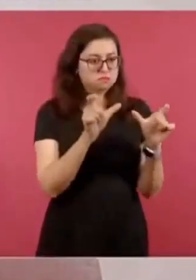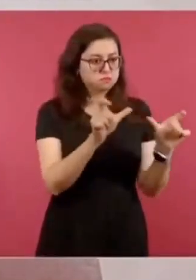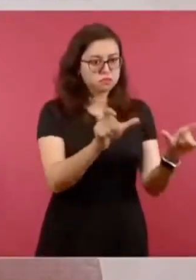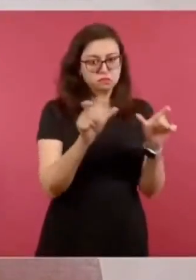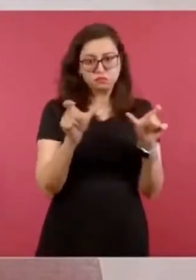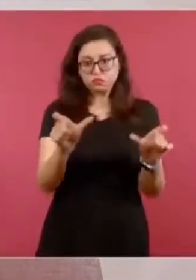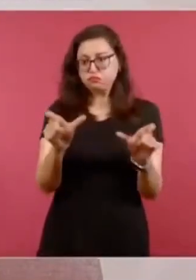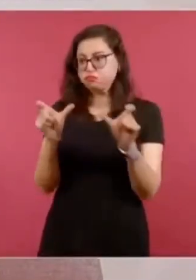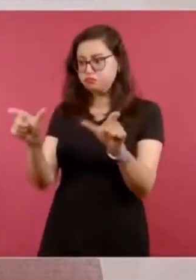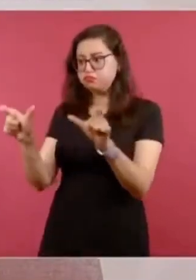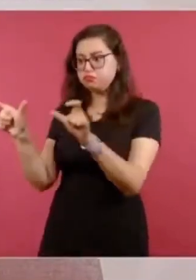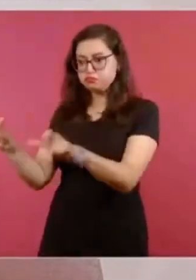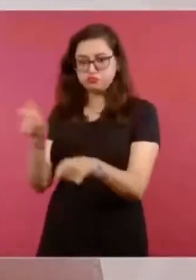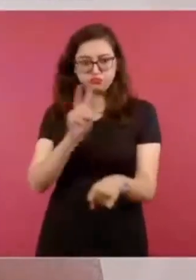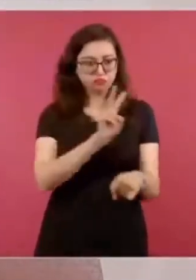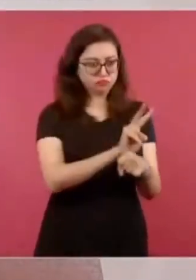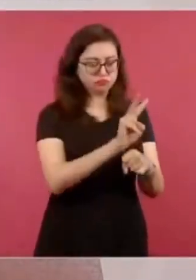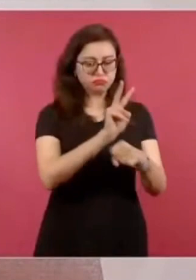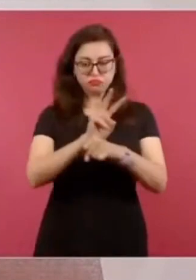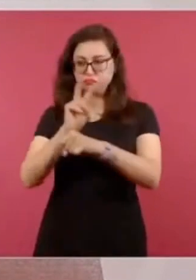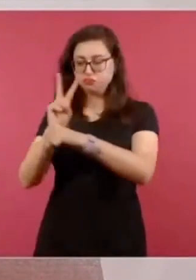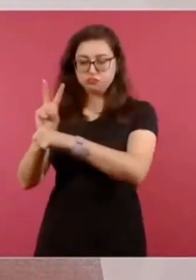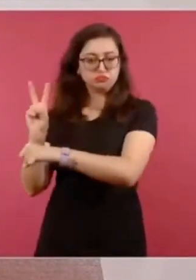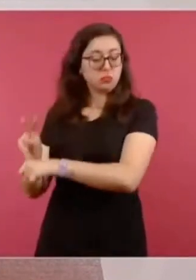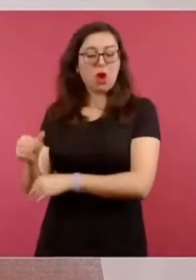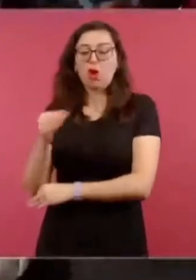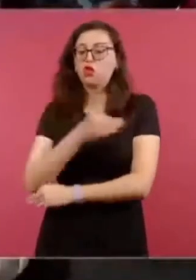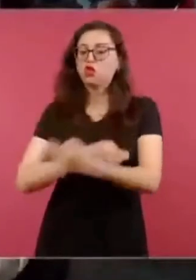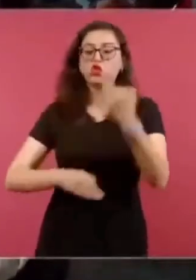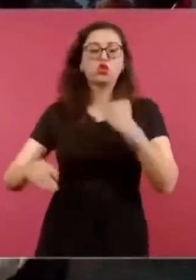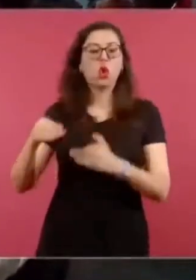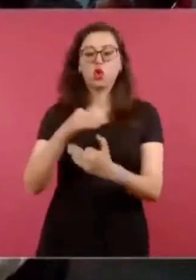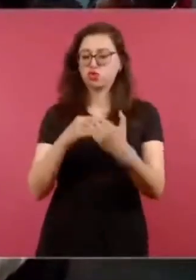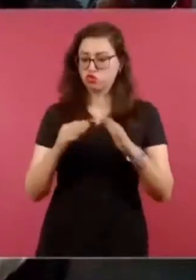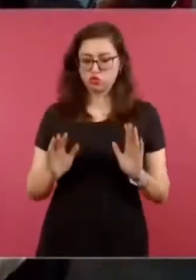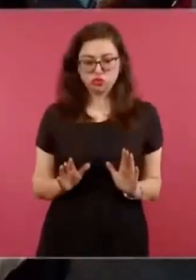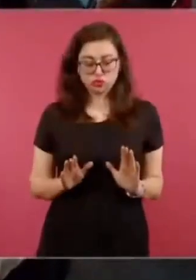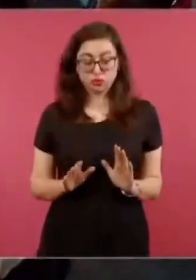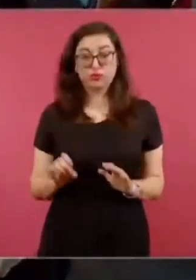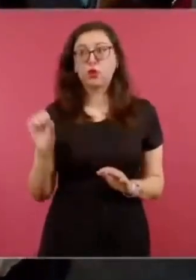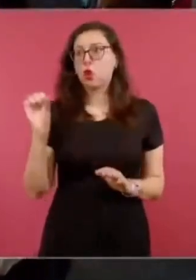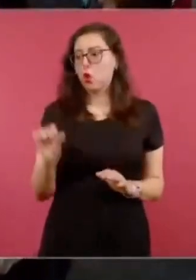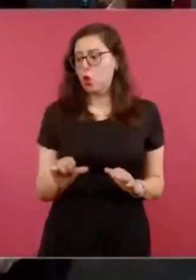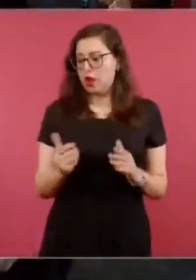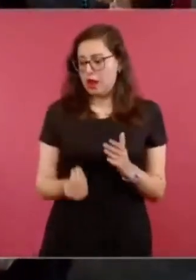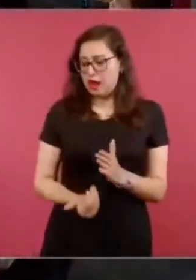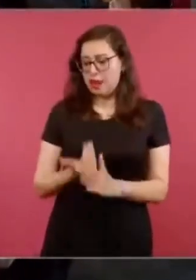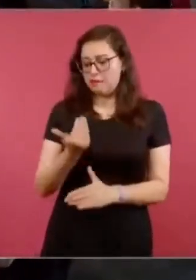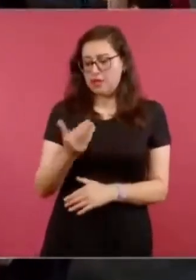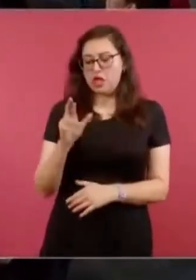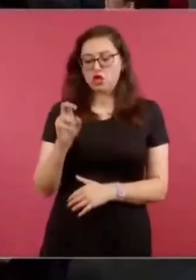Rosraicela nos informaba que son 360